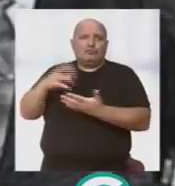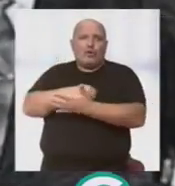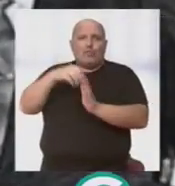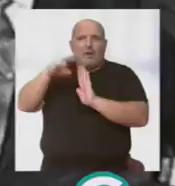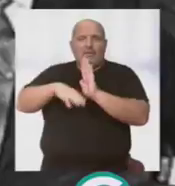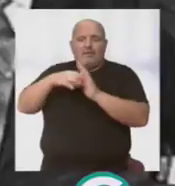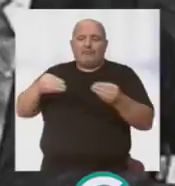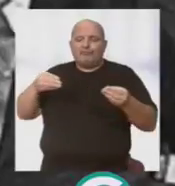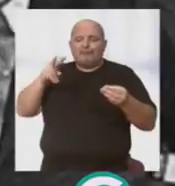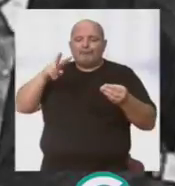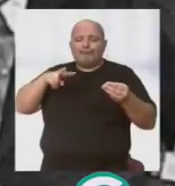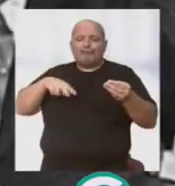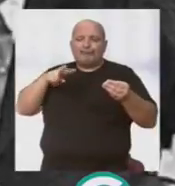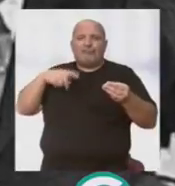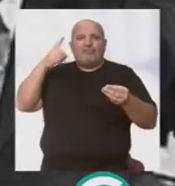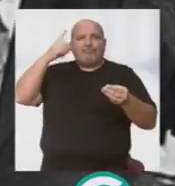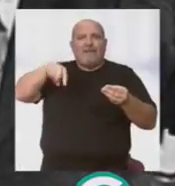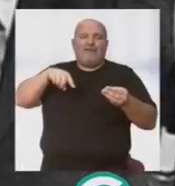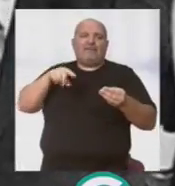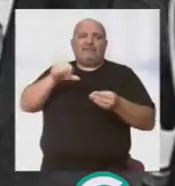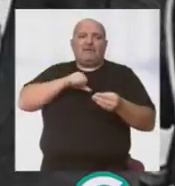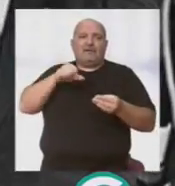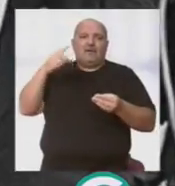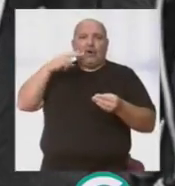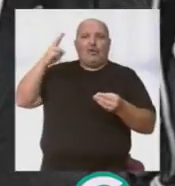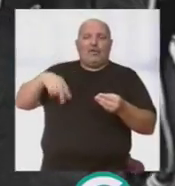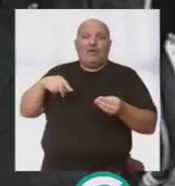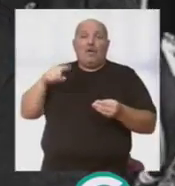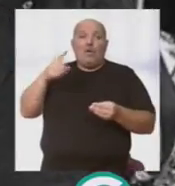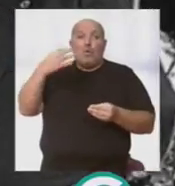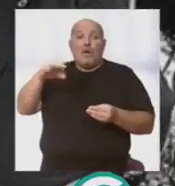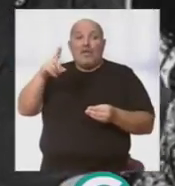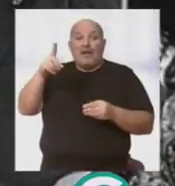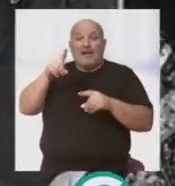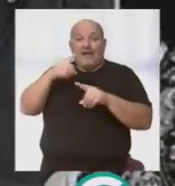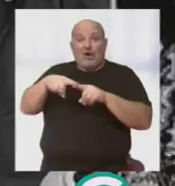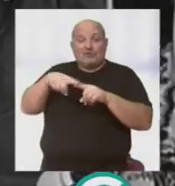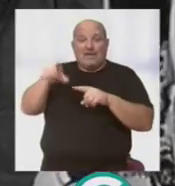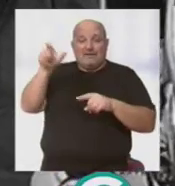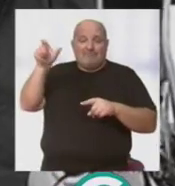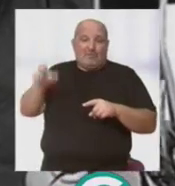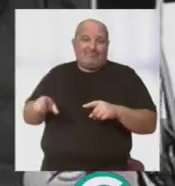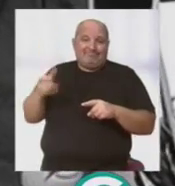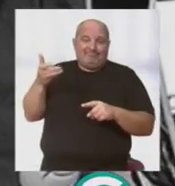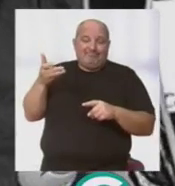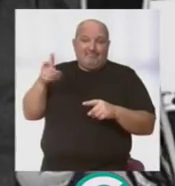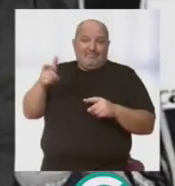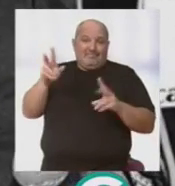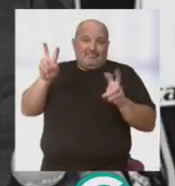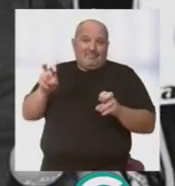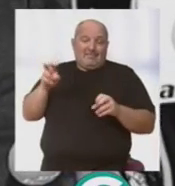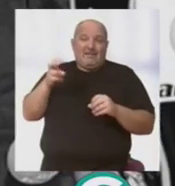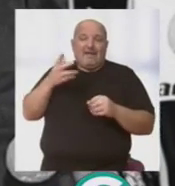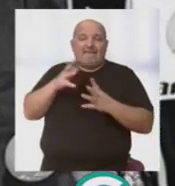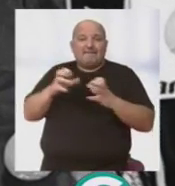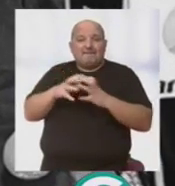programación de esta Semana Cultural. O que había dado su beneplácito, ¿no, José Luis? Una de las cosas que desgraciadamente se ha quedado con las